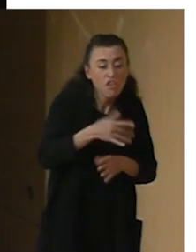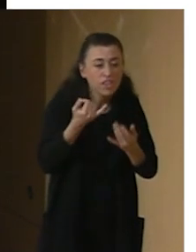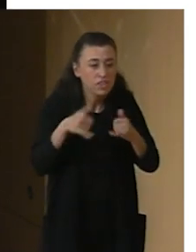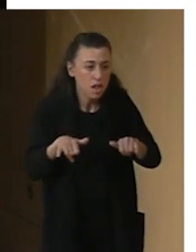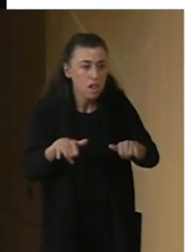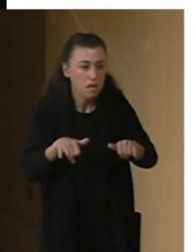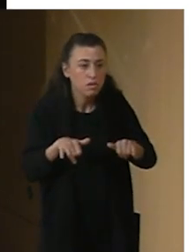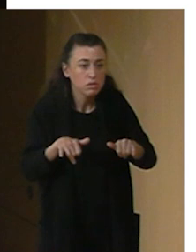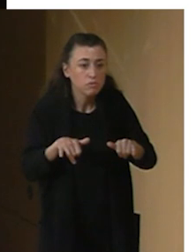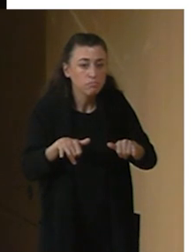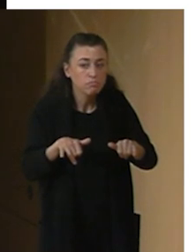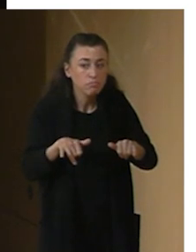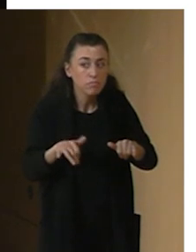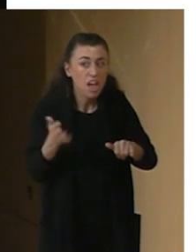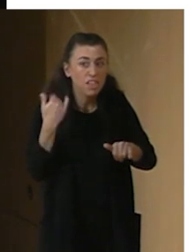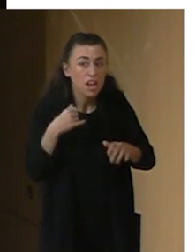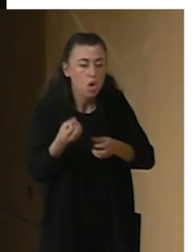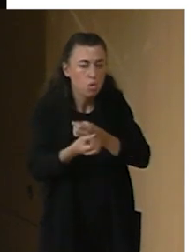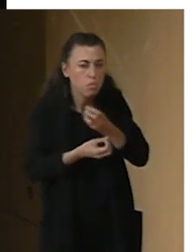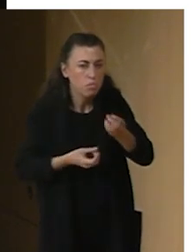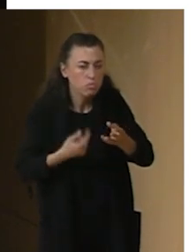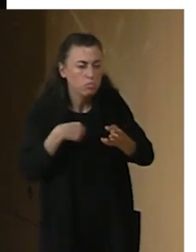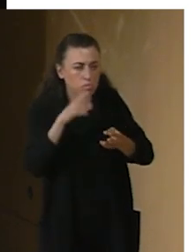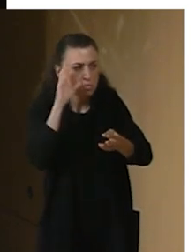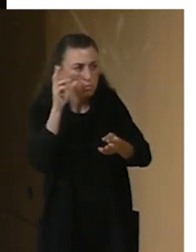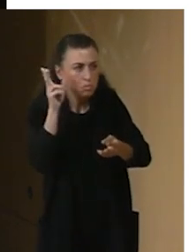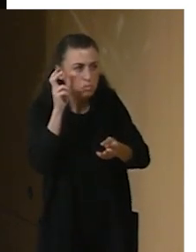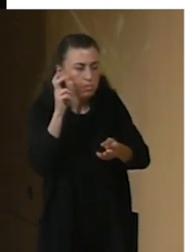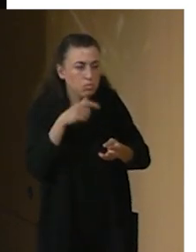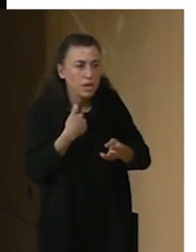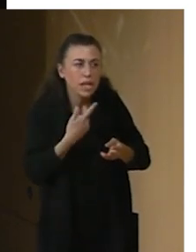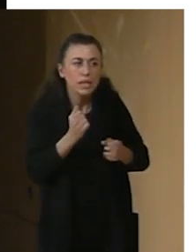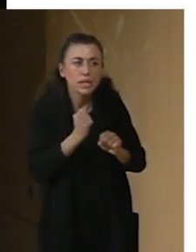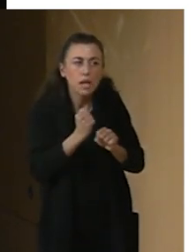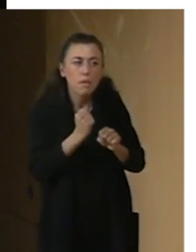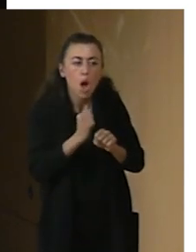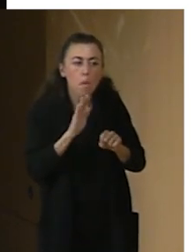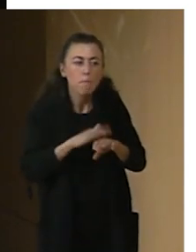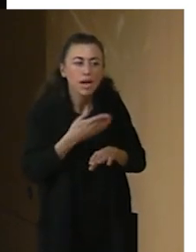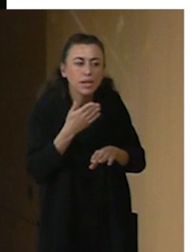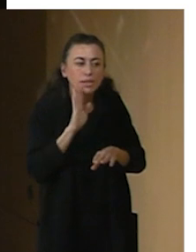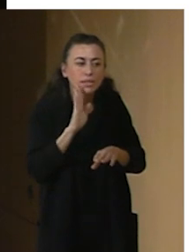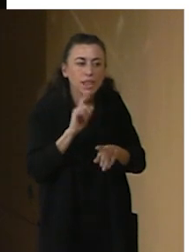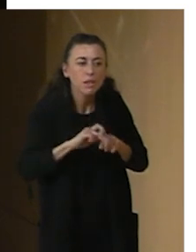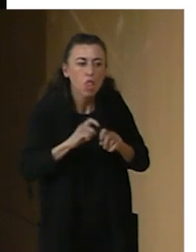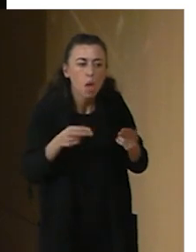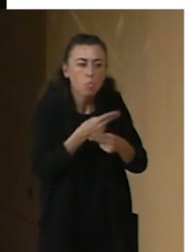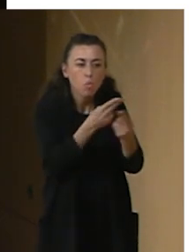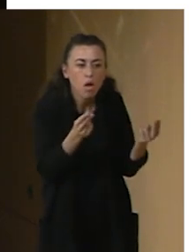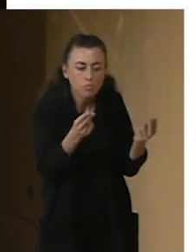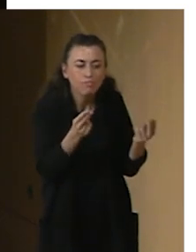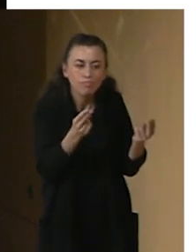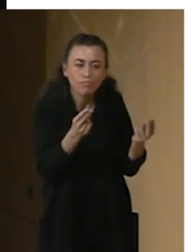Salía antes en los comentarios, el trabajo para este tipo de públicos es un trabajo que no es